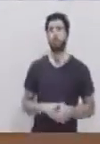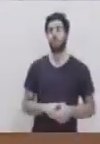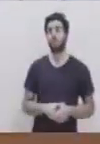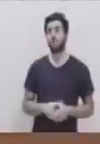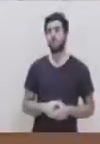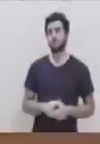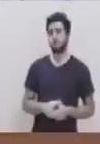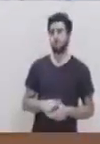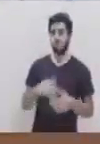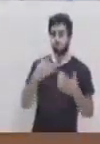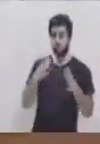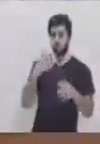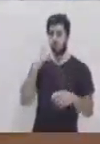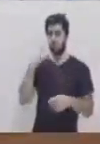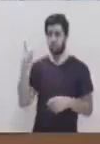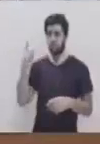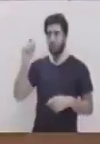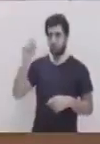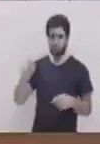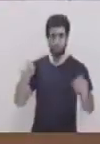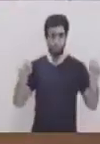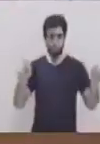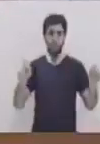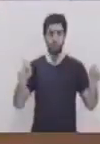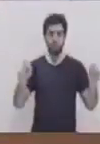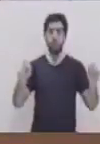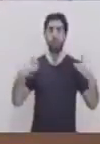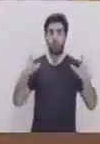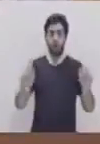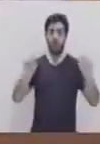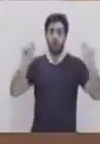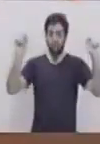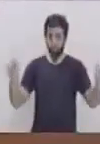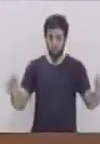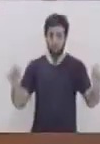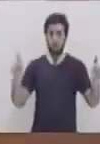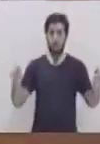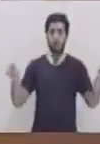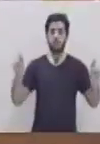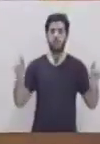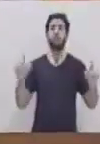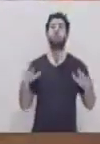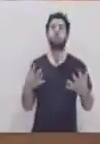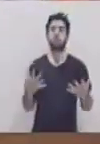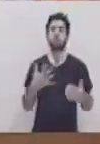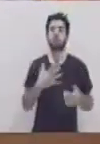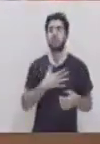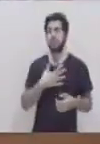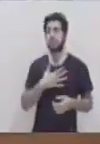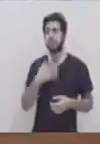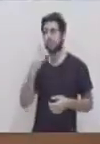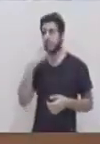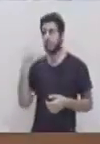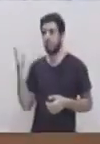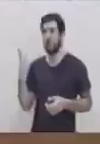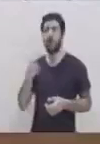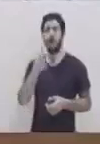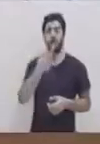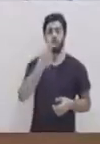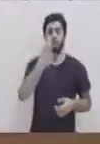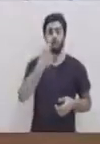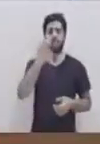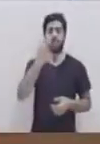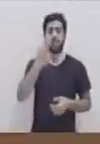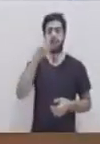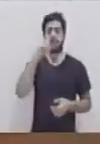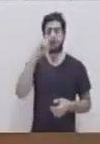hay unos puntos también. Y a esos puntos les llamamos C. Y lo vamos